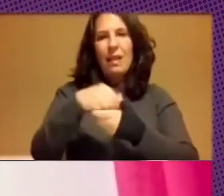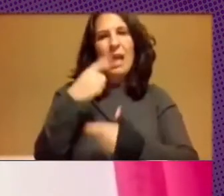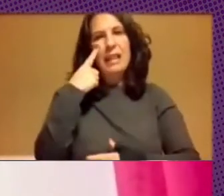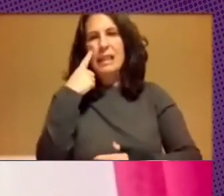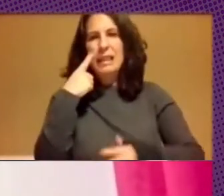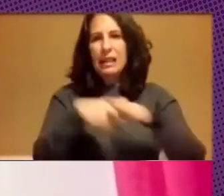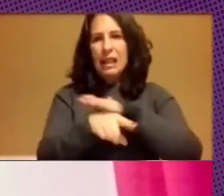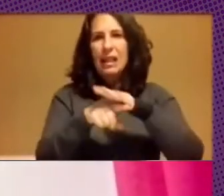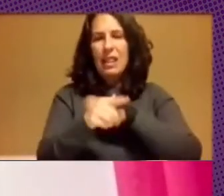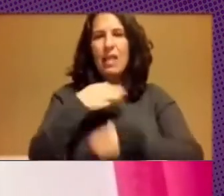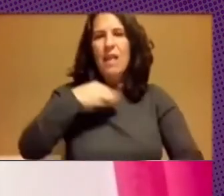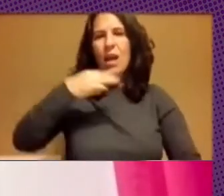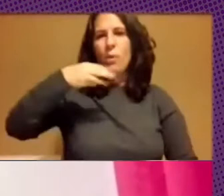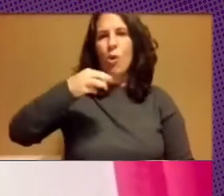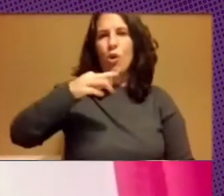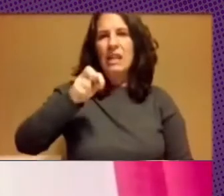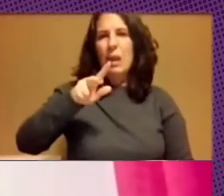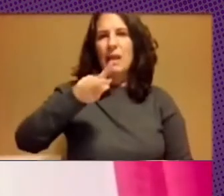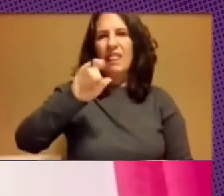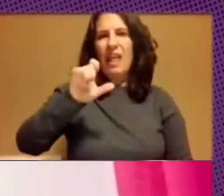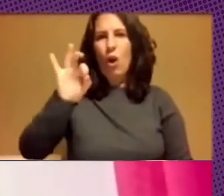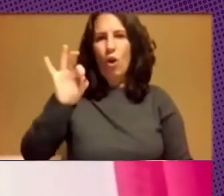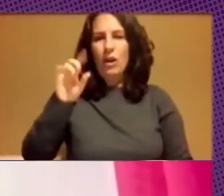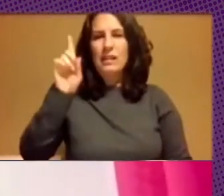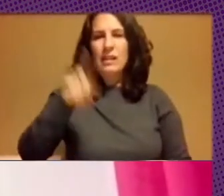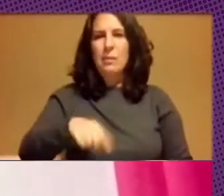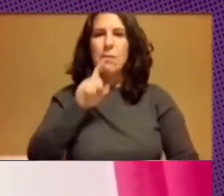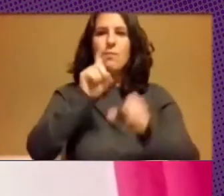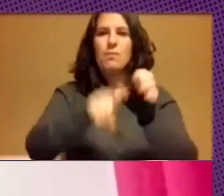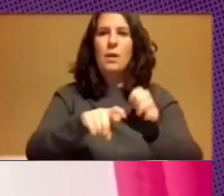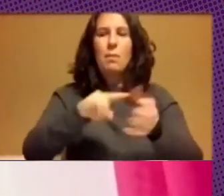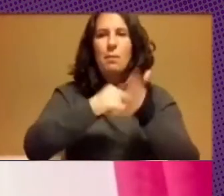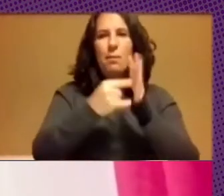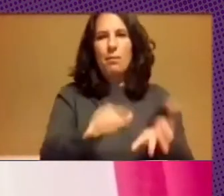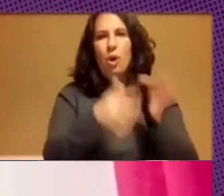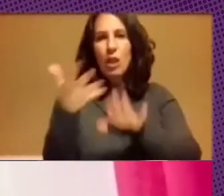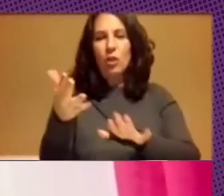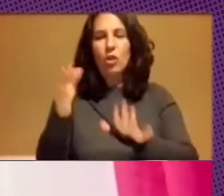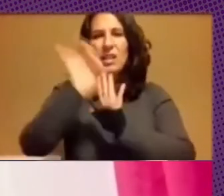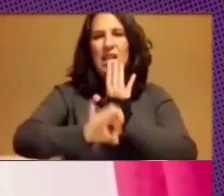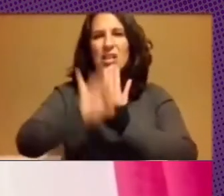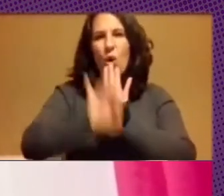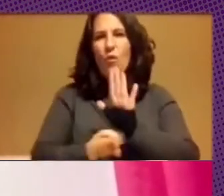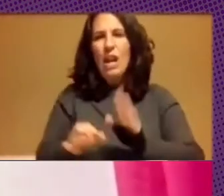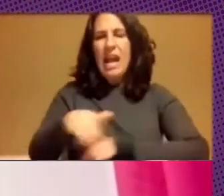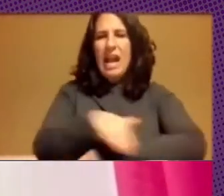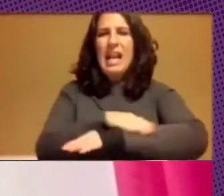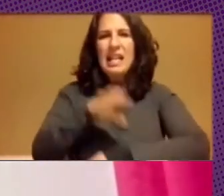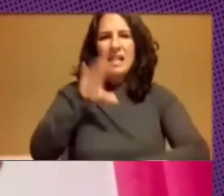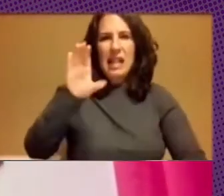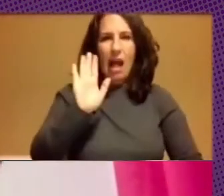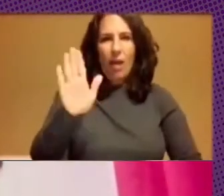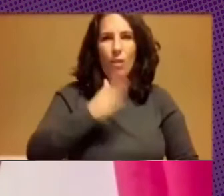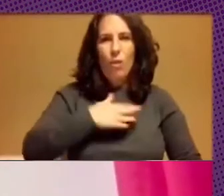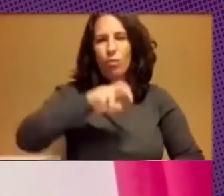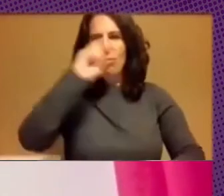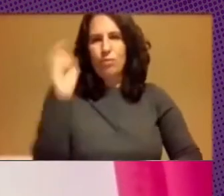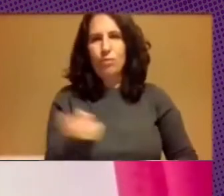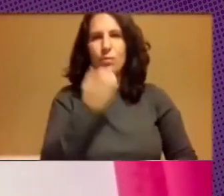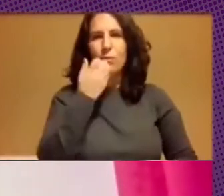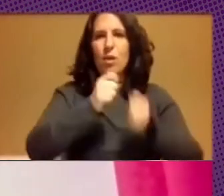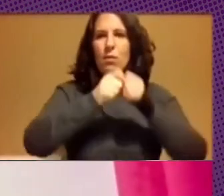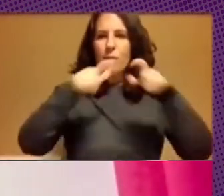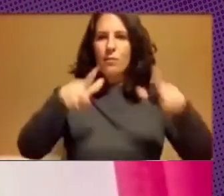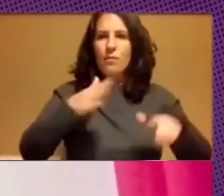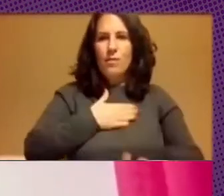y Álvaro ha participado en la gestión e implantación de proyectos de software en el Estado de diversas índoles, como la plataforma Montevideo